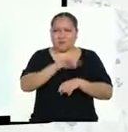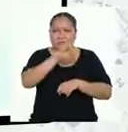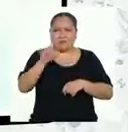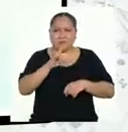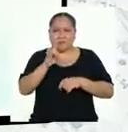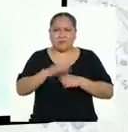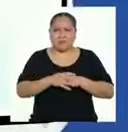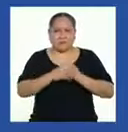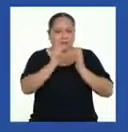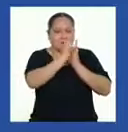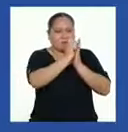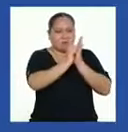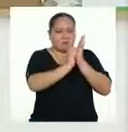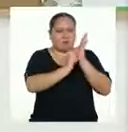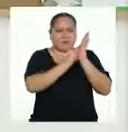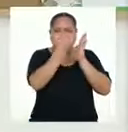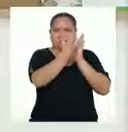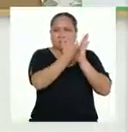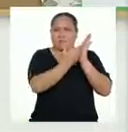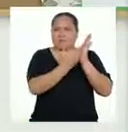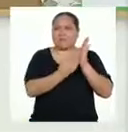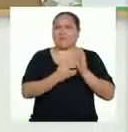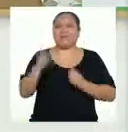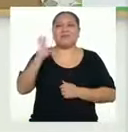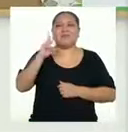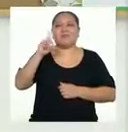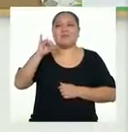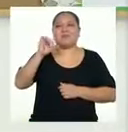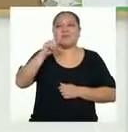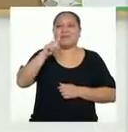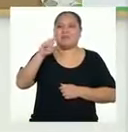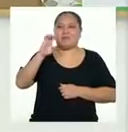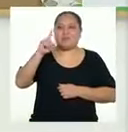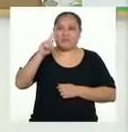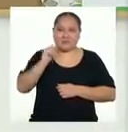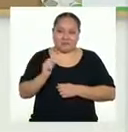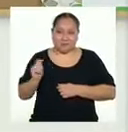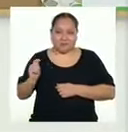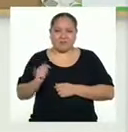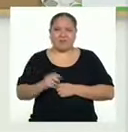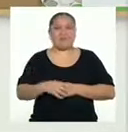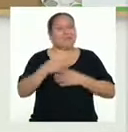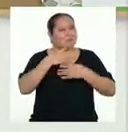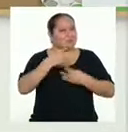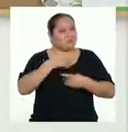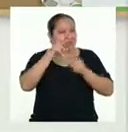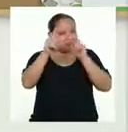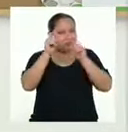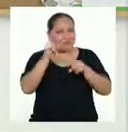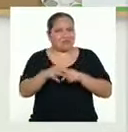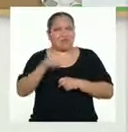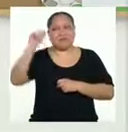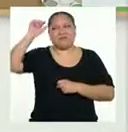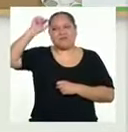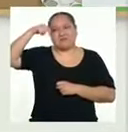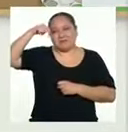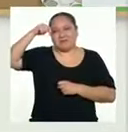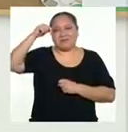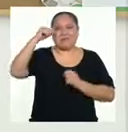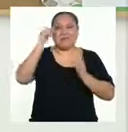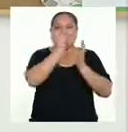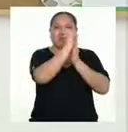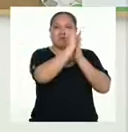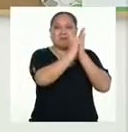un texto instructivo? Hola, Lisset. Qué interesante pregunta. Recordemos que el texto